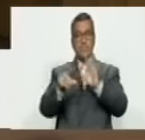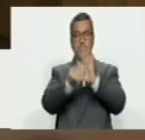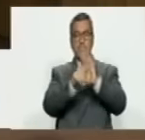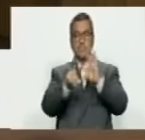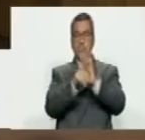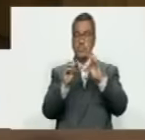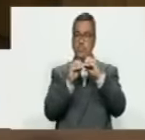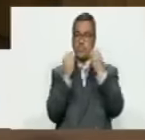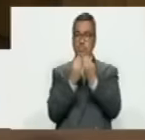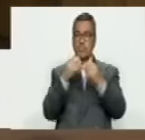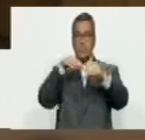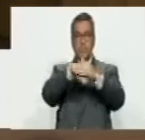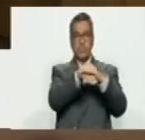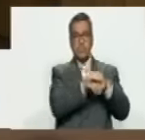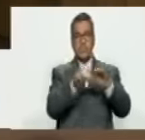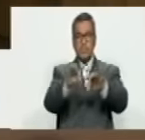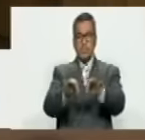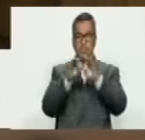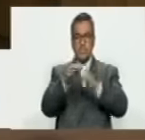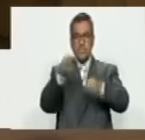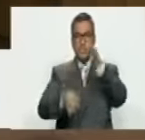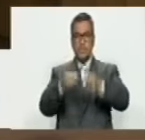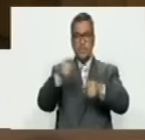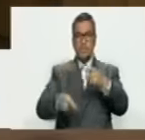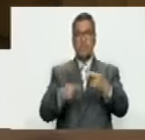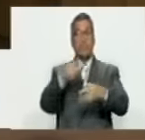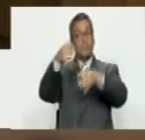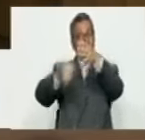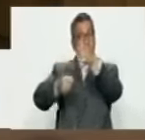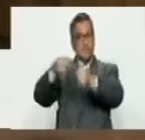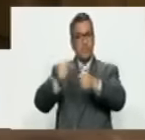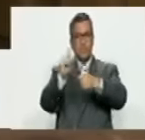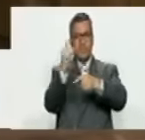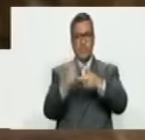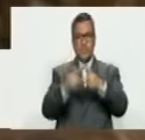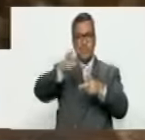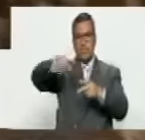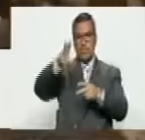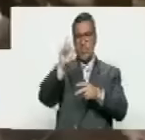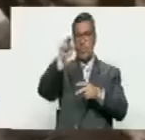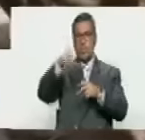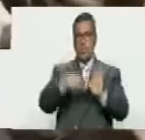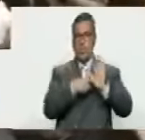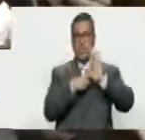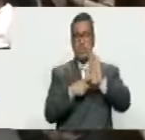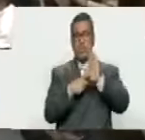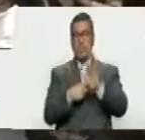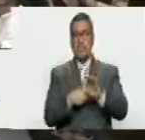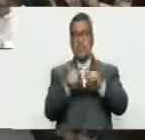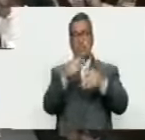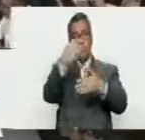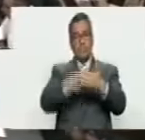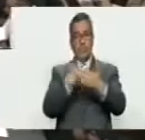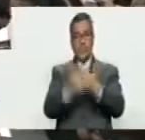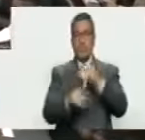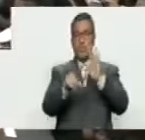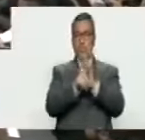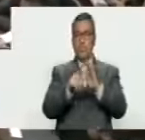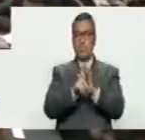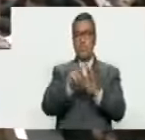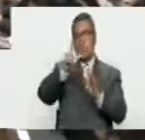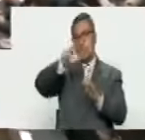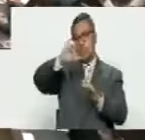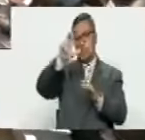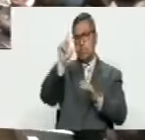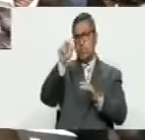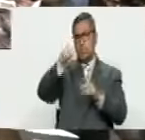orgánica de la jurisdicción especial de la justicia de paz comunal. El diputado Juan Carlos Sierra presentó el proyecto de ley y la diputada Liliana